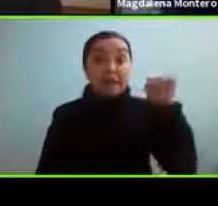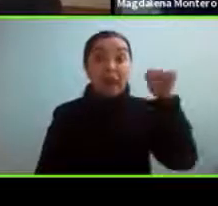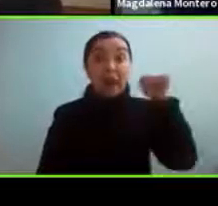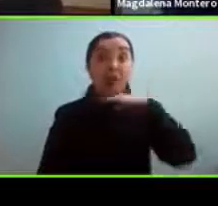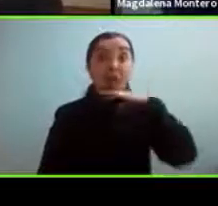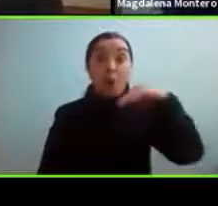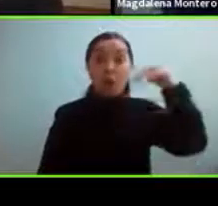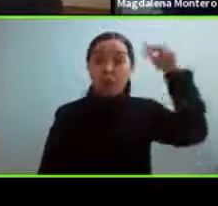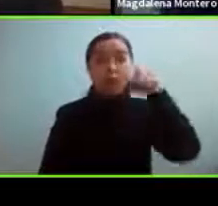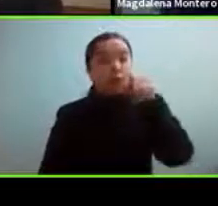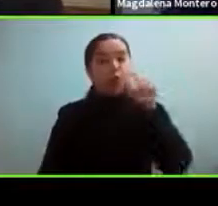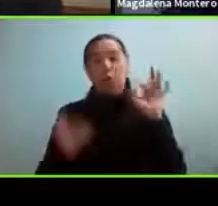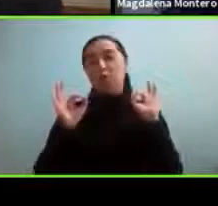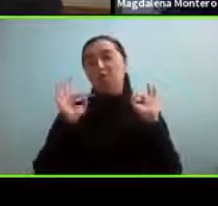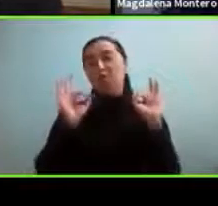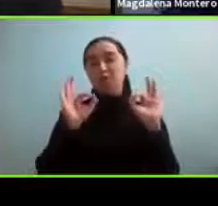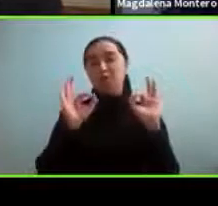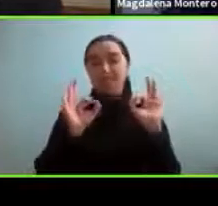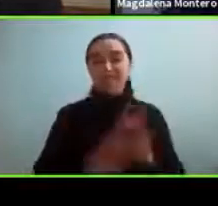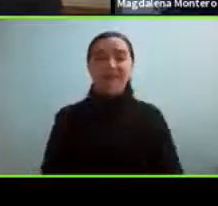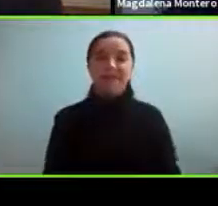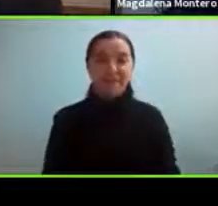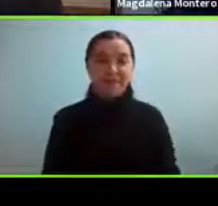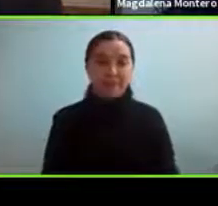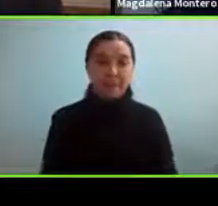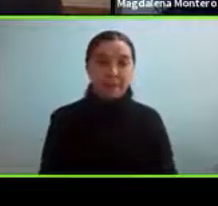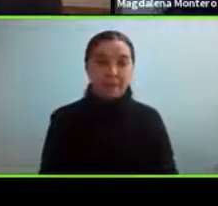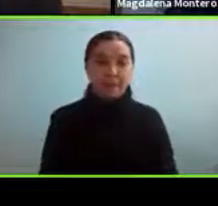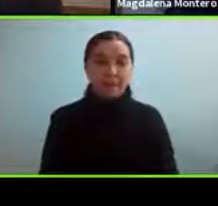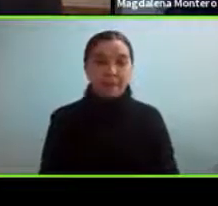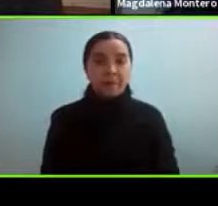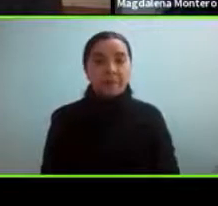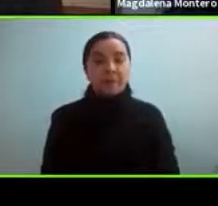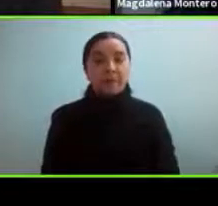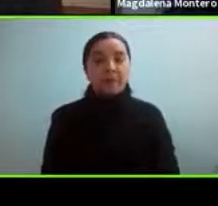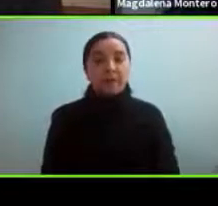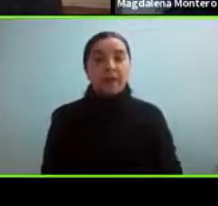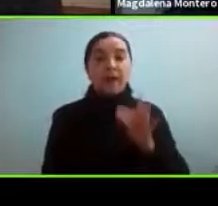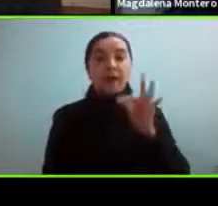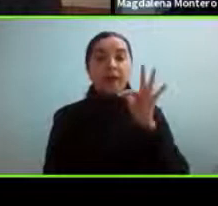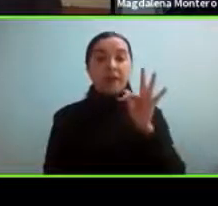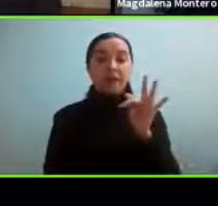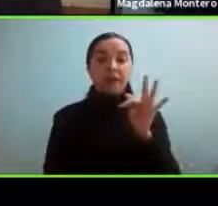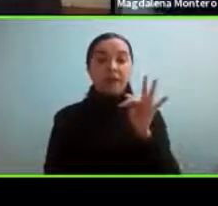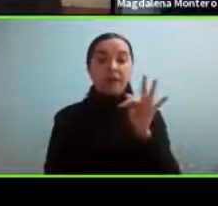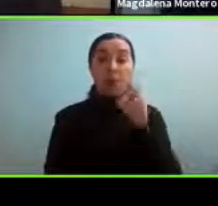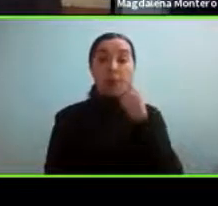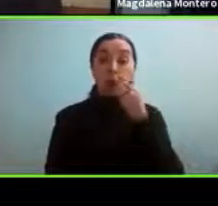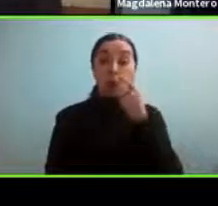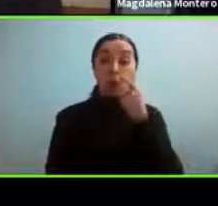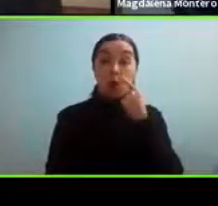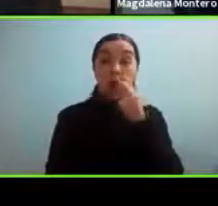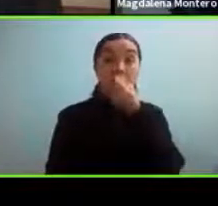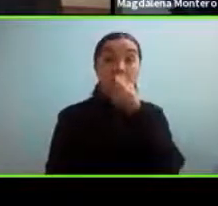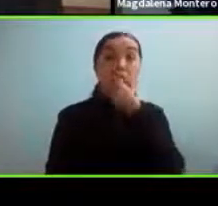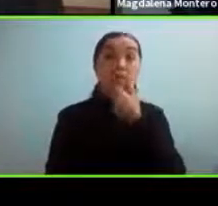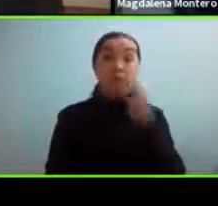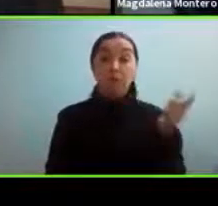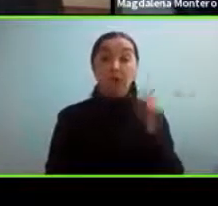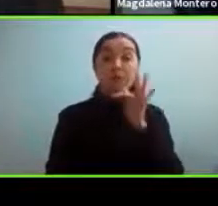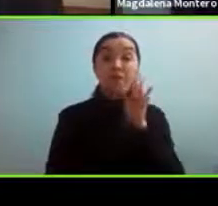Y bueno, Francisco me invitó para que yo contara un poco sobre